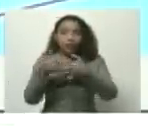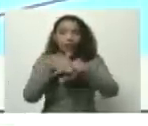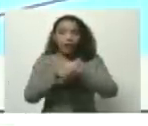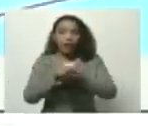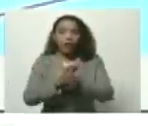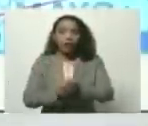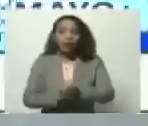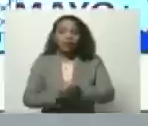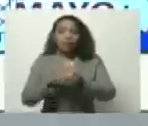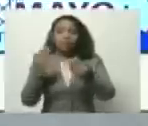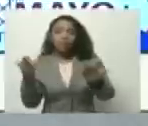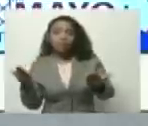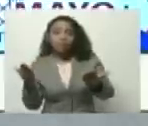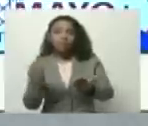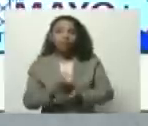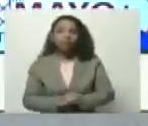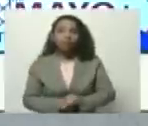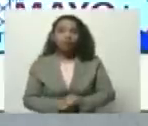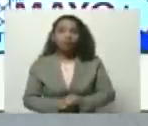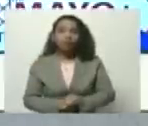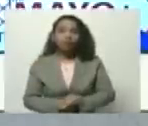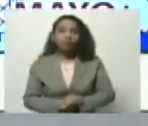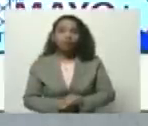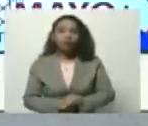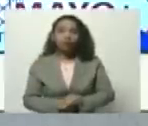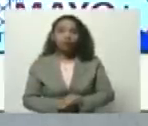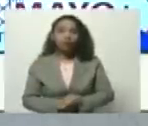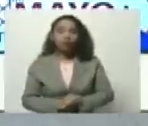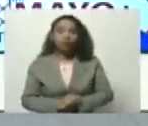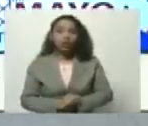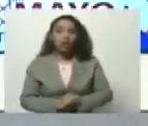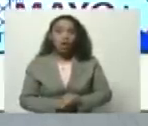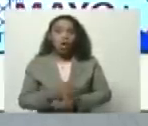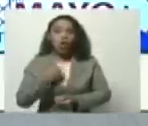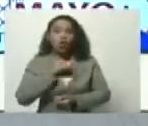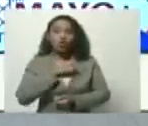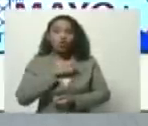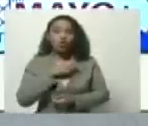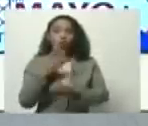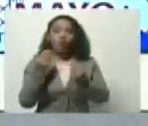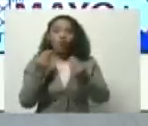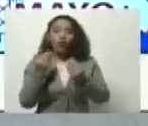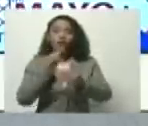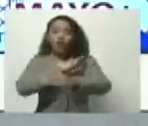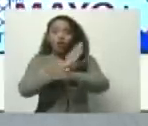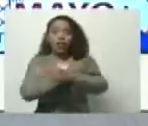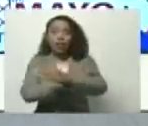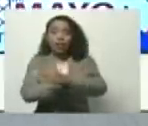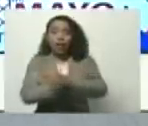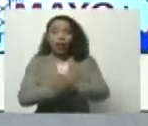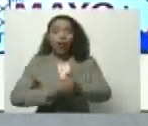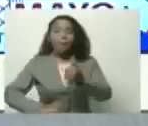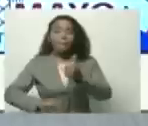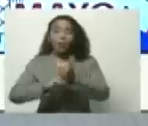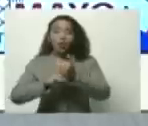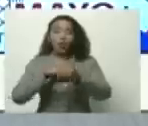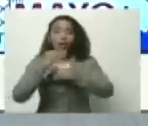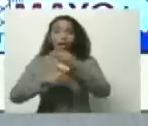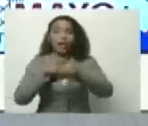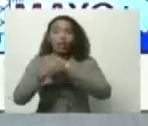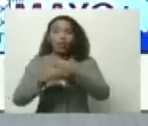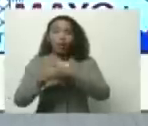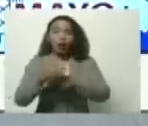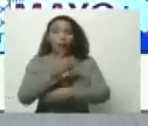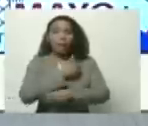así que nos vamos nosotros muy fortalecidos con estos anuncios que hizo ayer el presidente